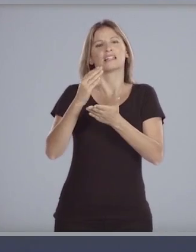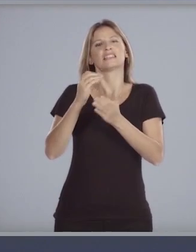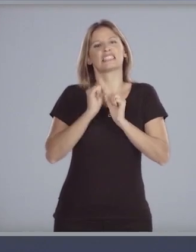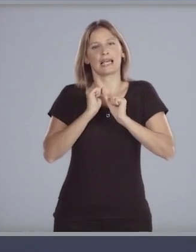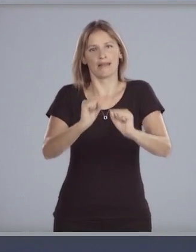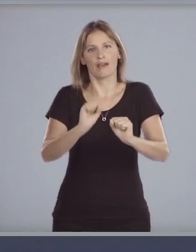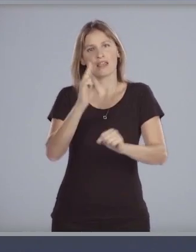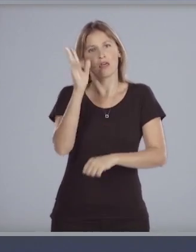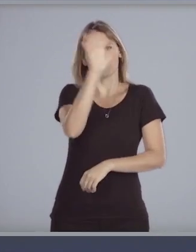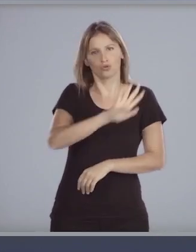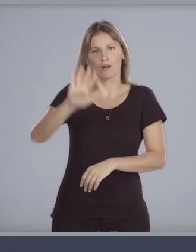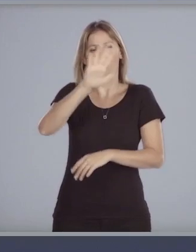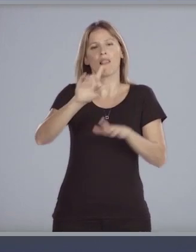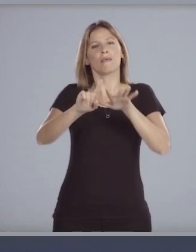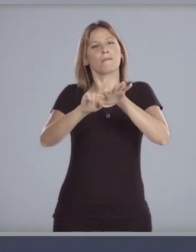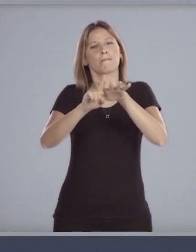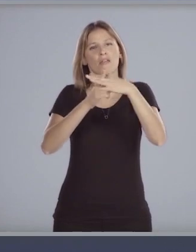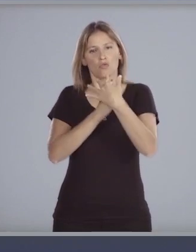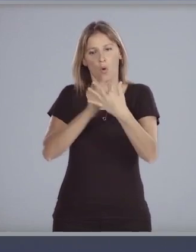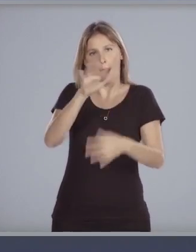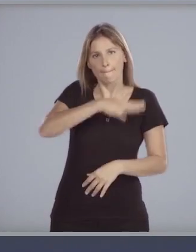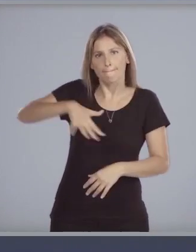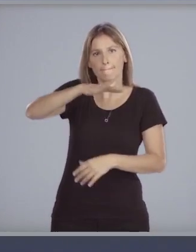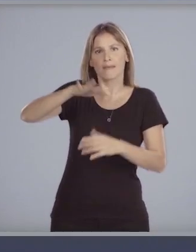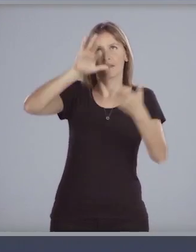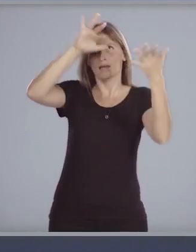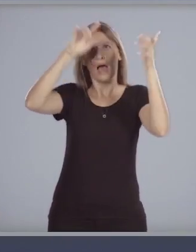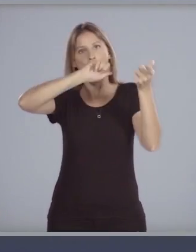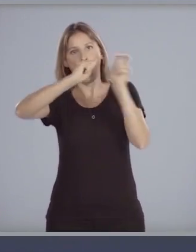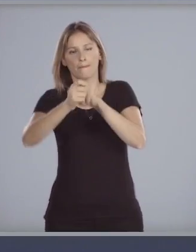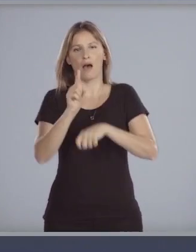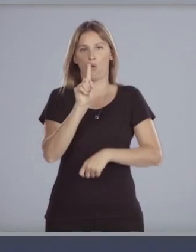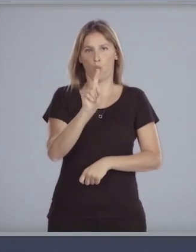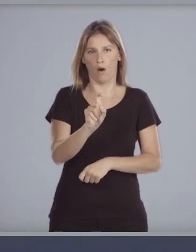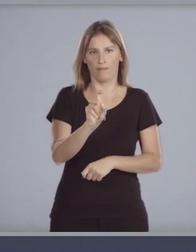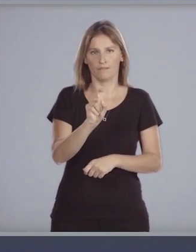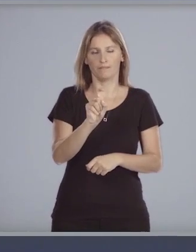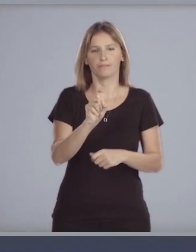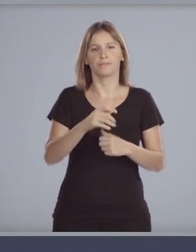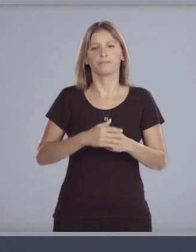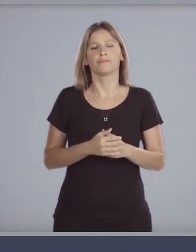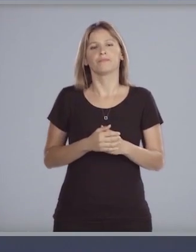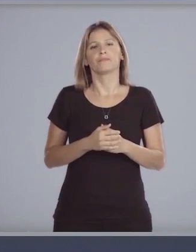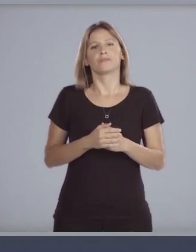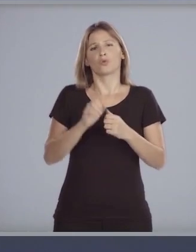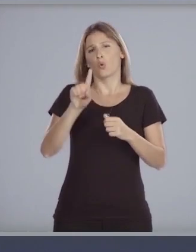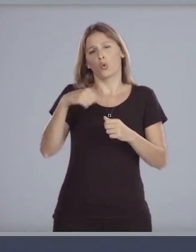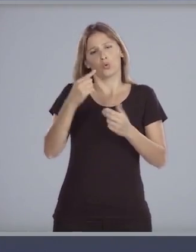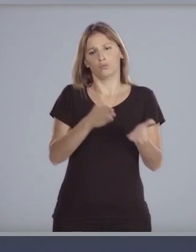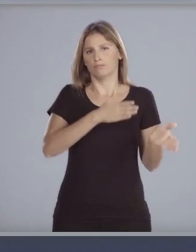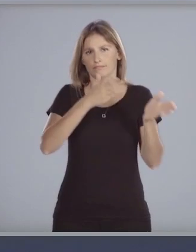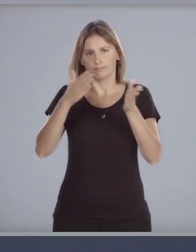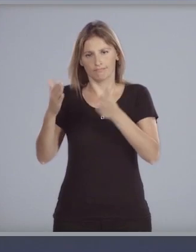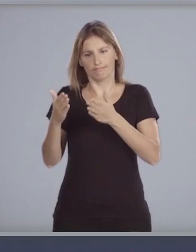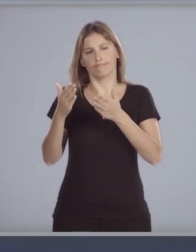la secretaría nacional de medio ambiente cambio climático y agua y en otro